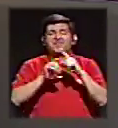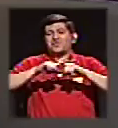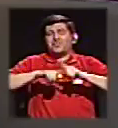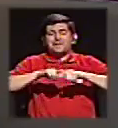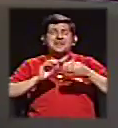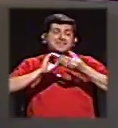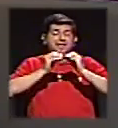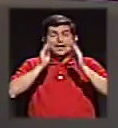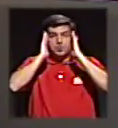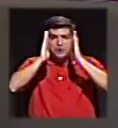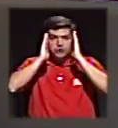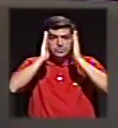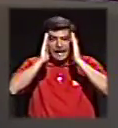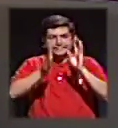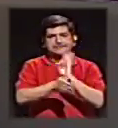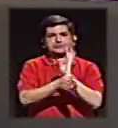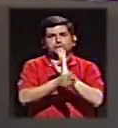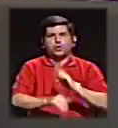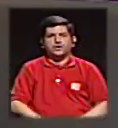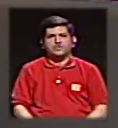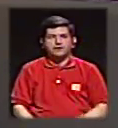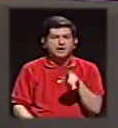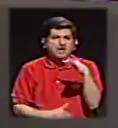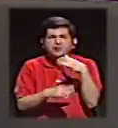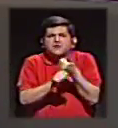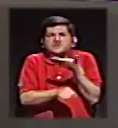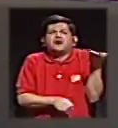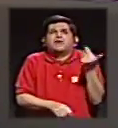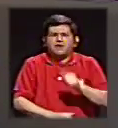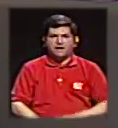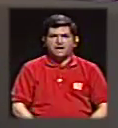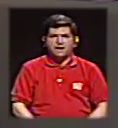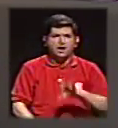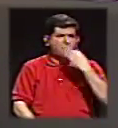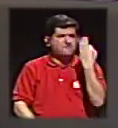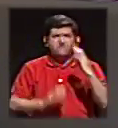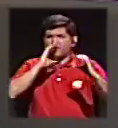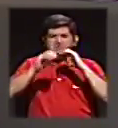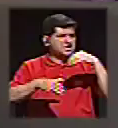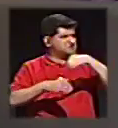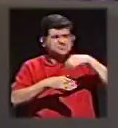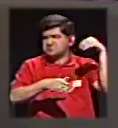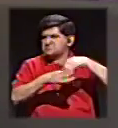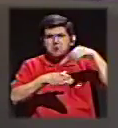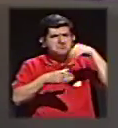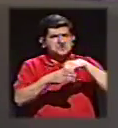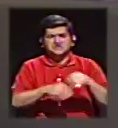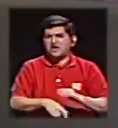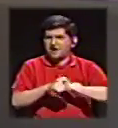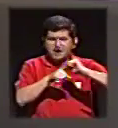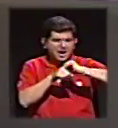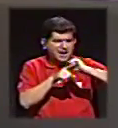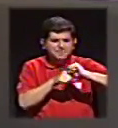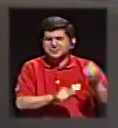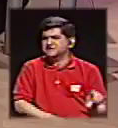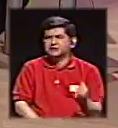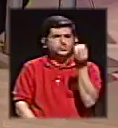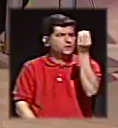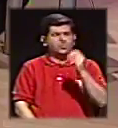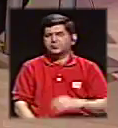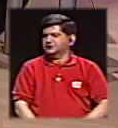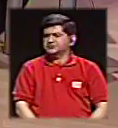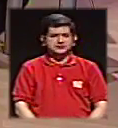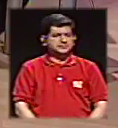de esos números de rates, de audiencias y todo, ha hecho que los medios dejen de invertir en la capacitación de los muchachos.